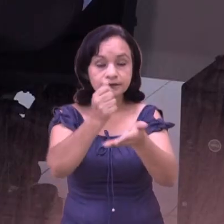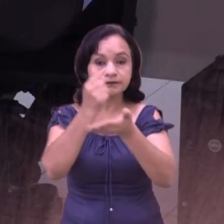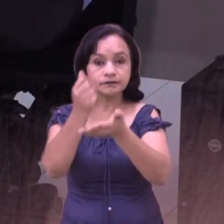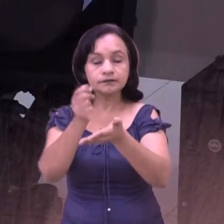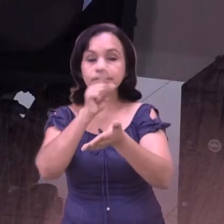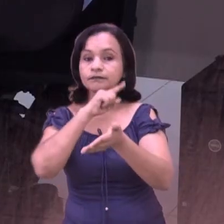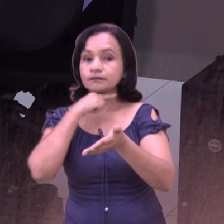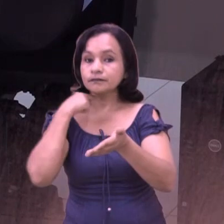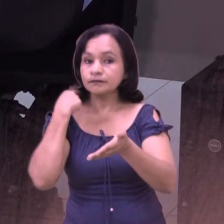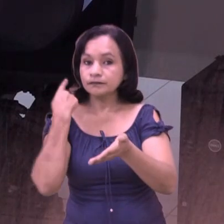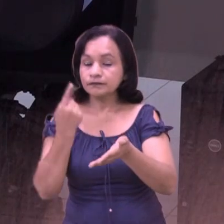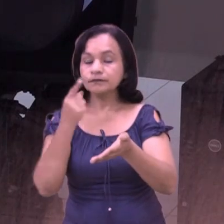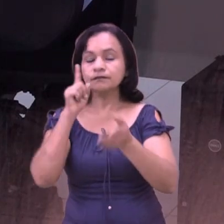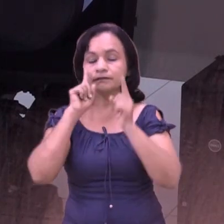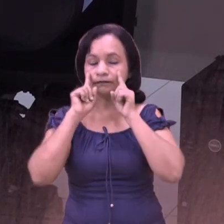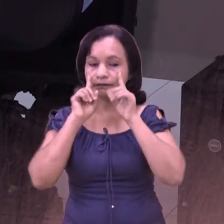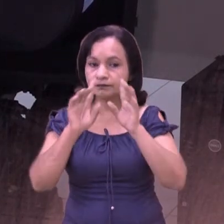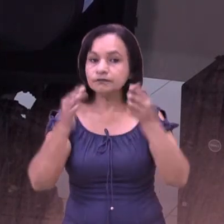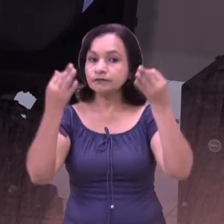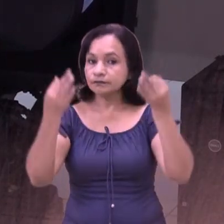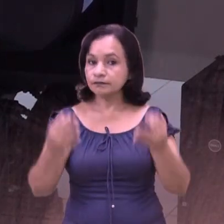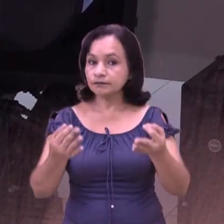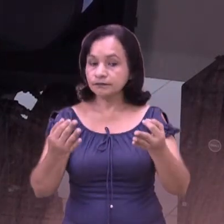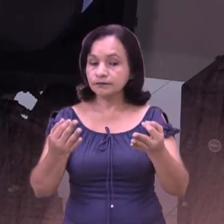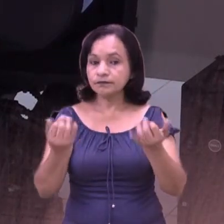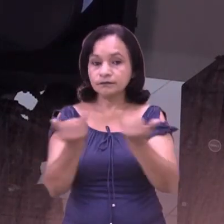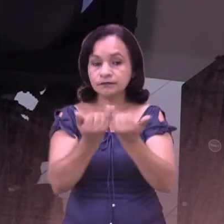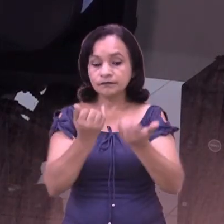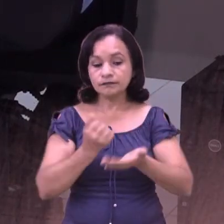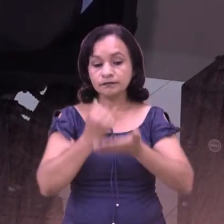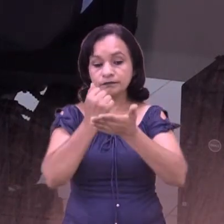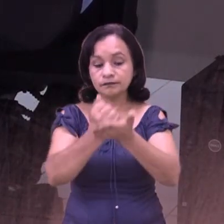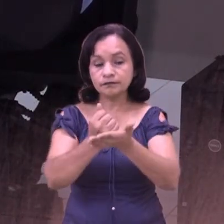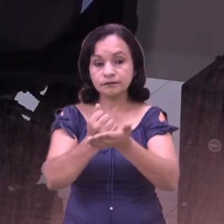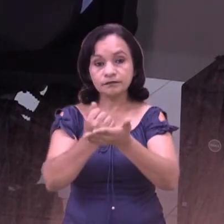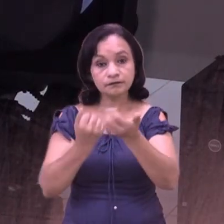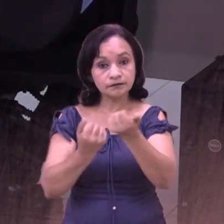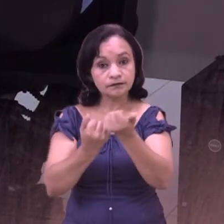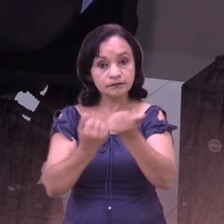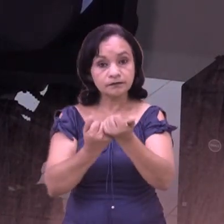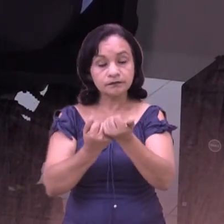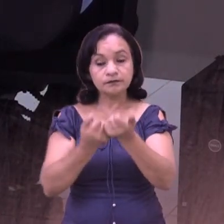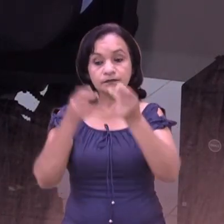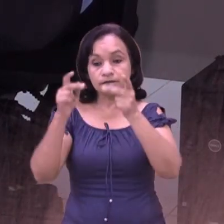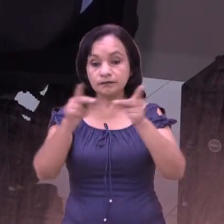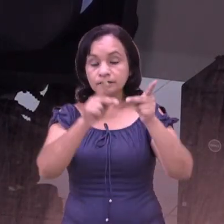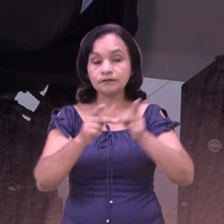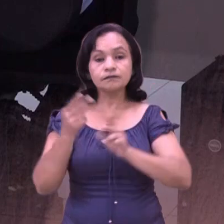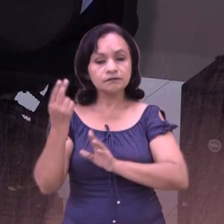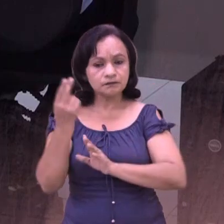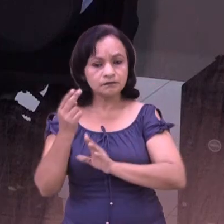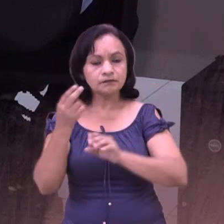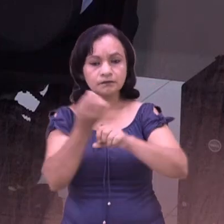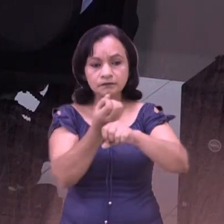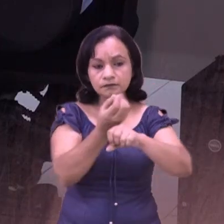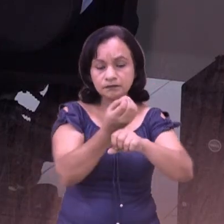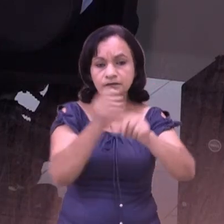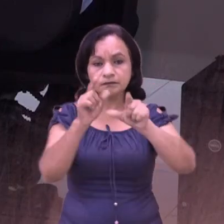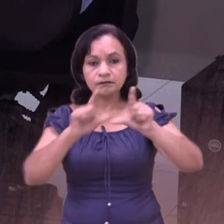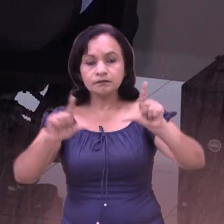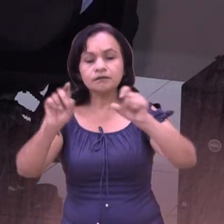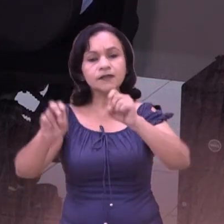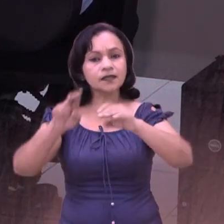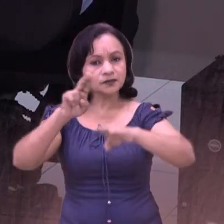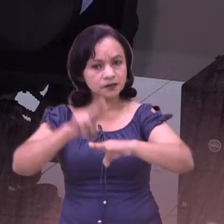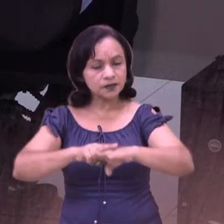invertamos sea, digamos, un Córdoba que esté seguro y que al mismo tiempo le brinde seguridad a quienes vayan a hacer uso